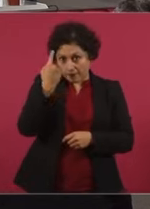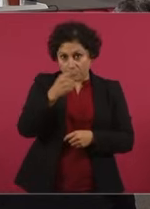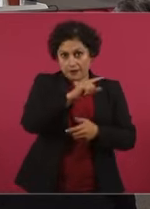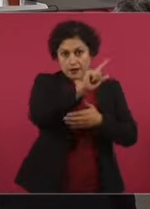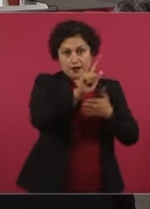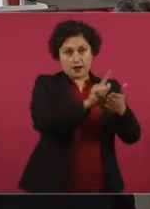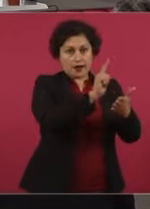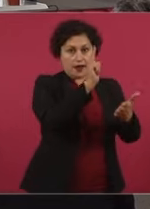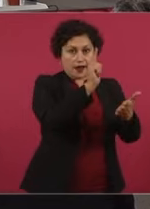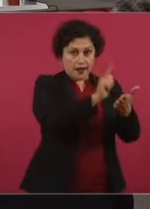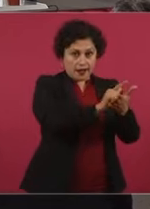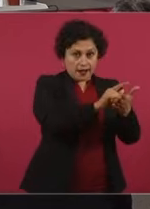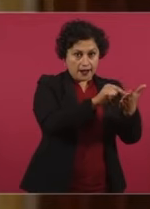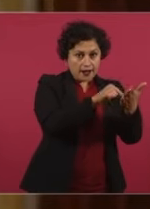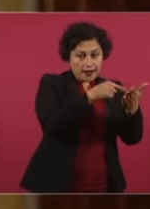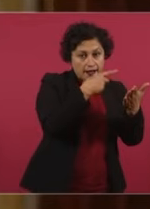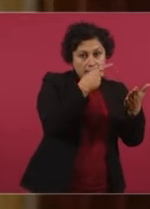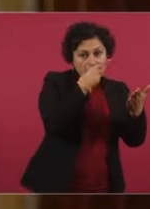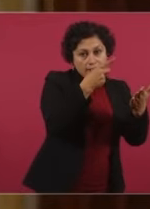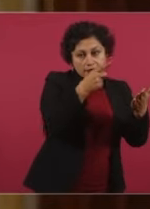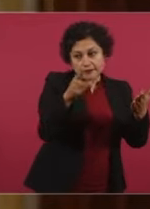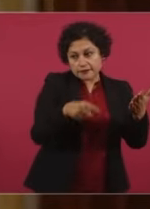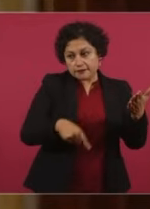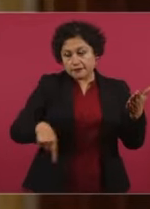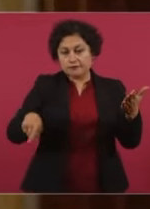les señala.